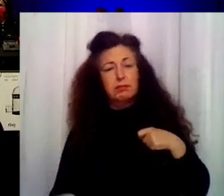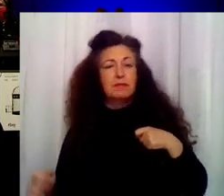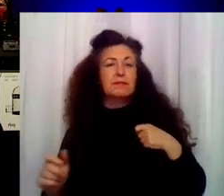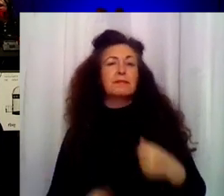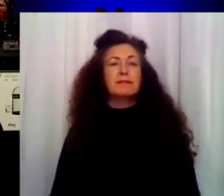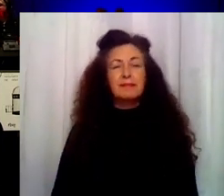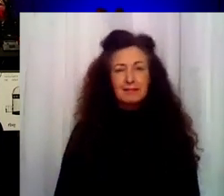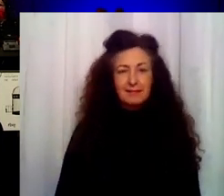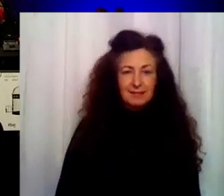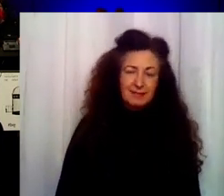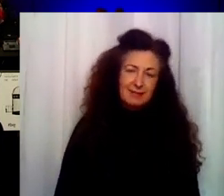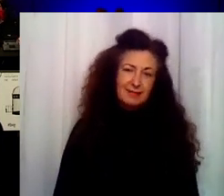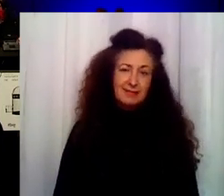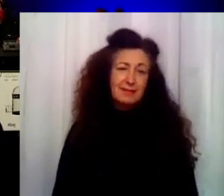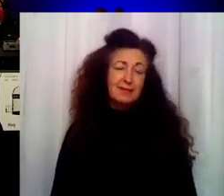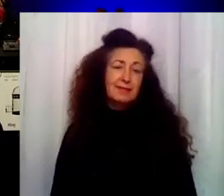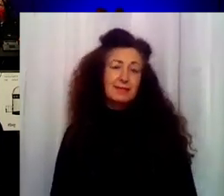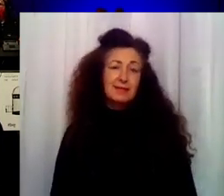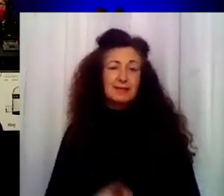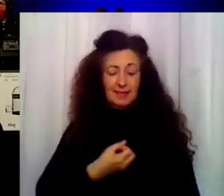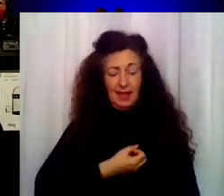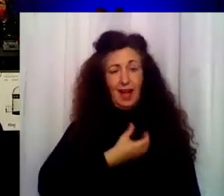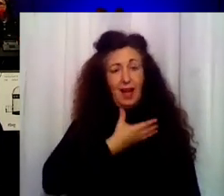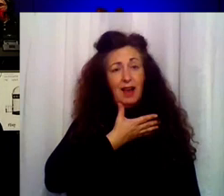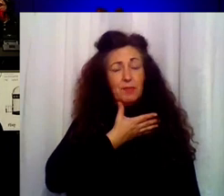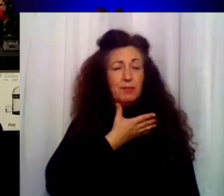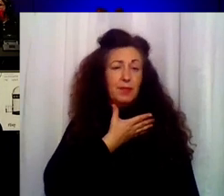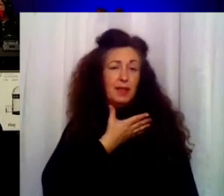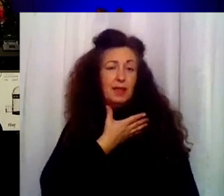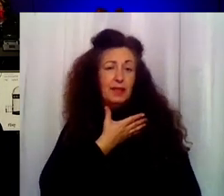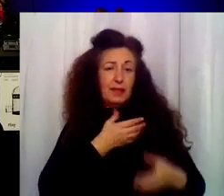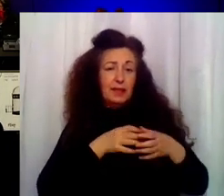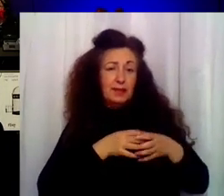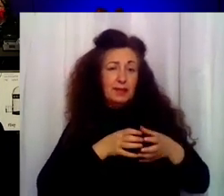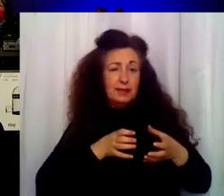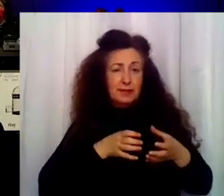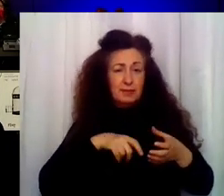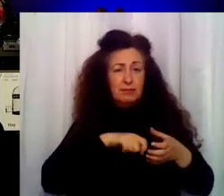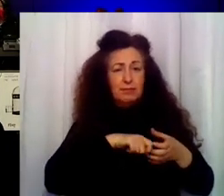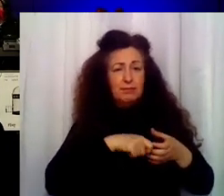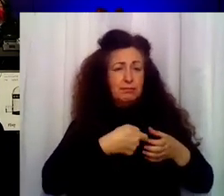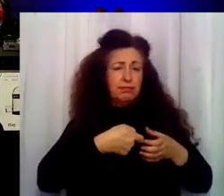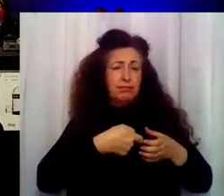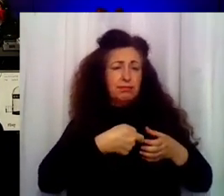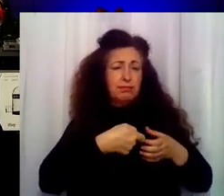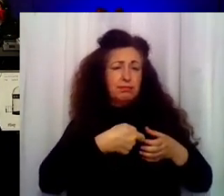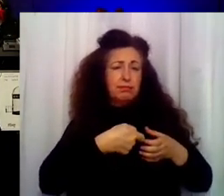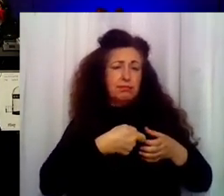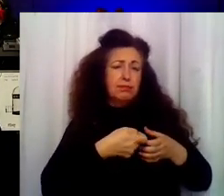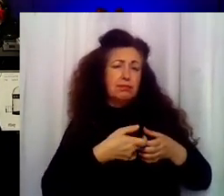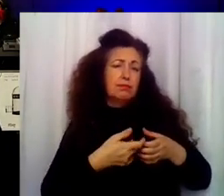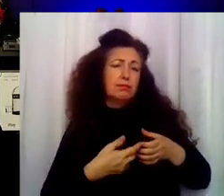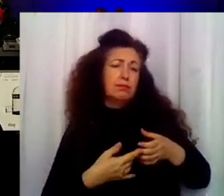Es un pedazo del alma que se arranca